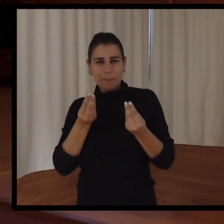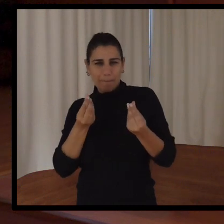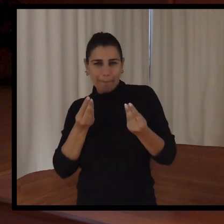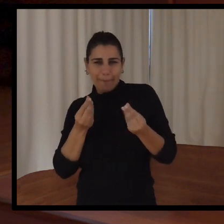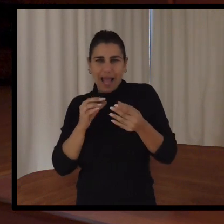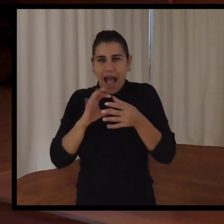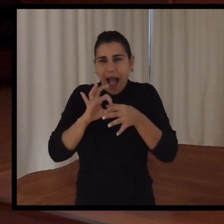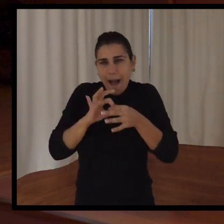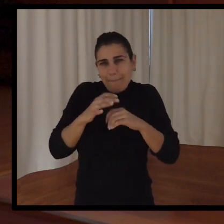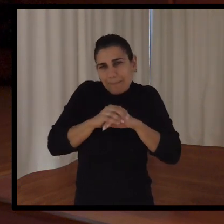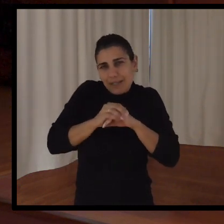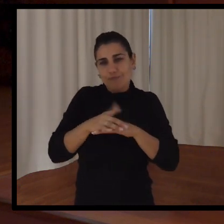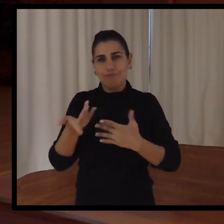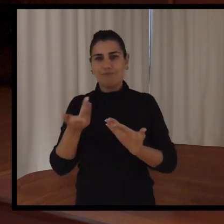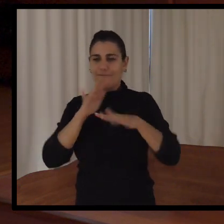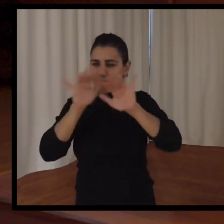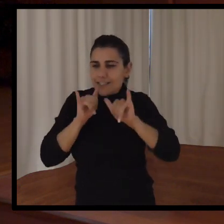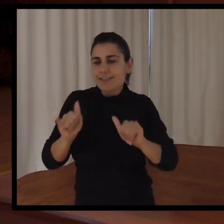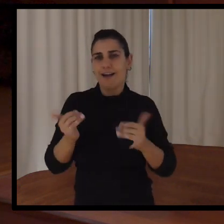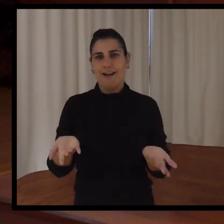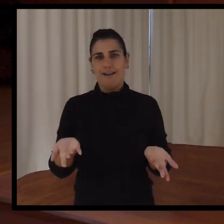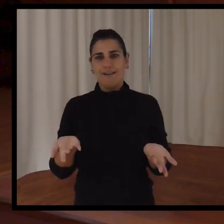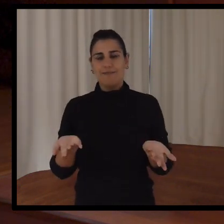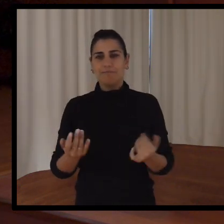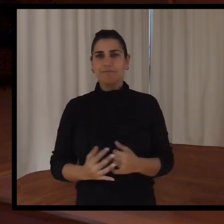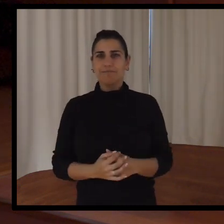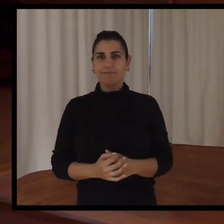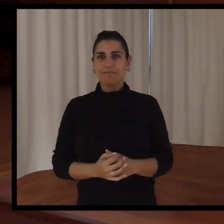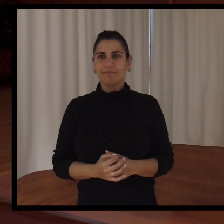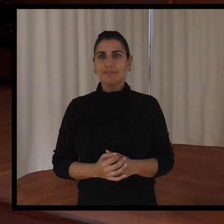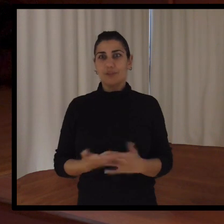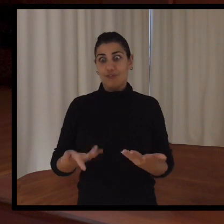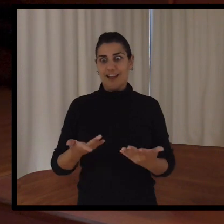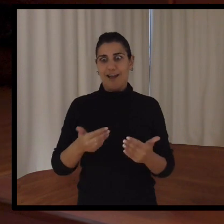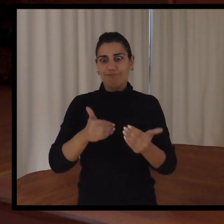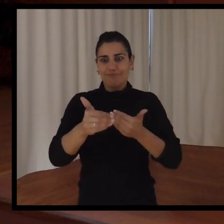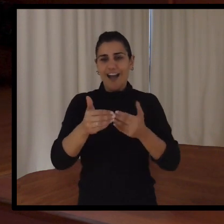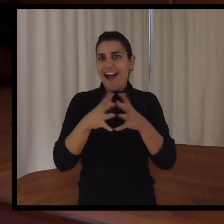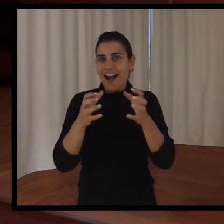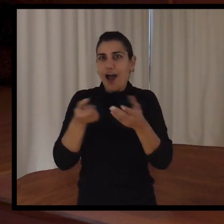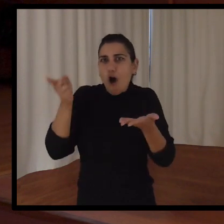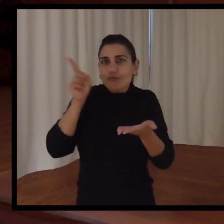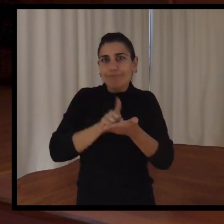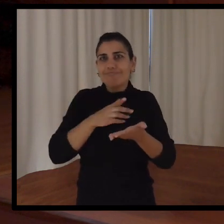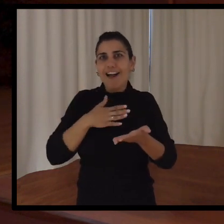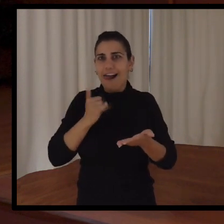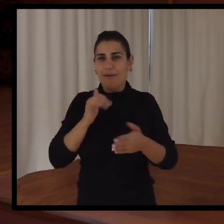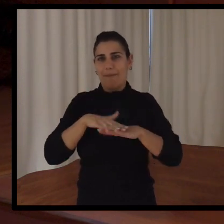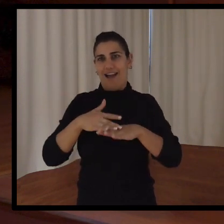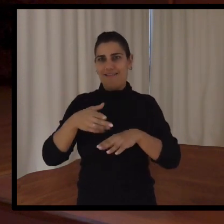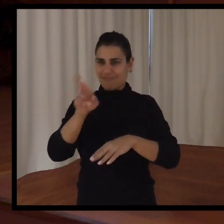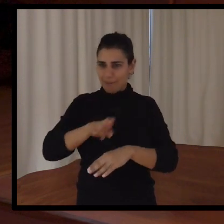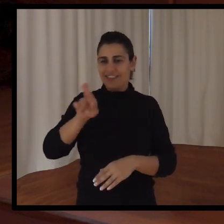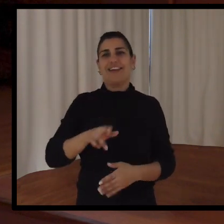felicidad, y con eso nos dan ganas de volver a repetir con ellos la experiencia. Y